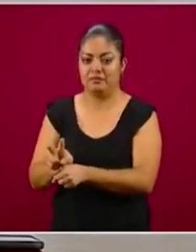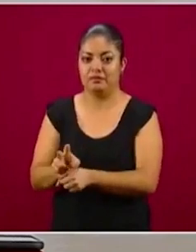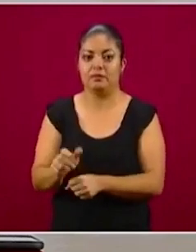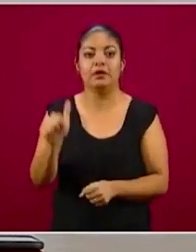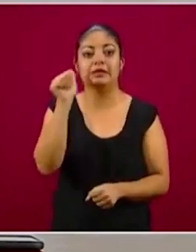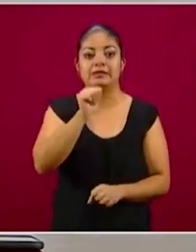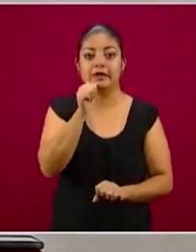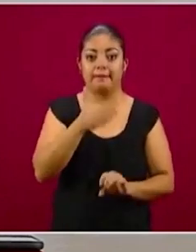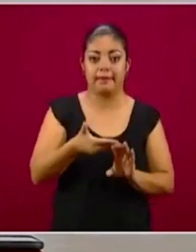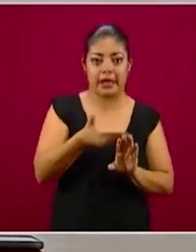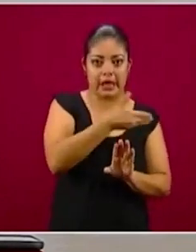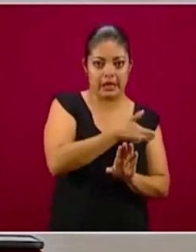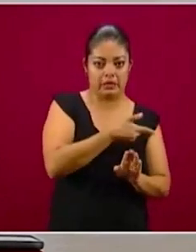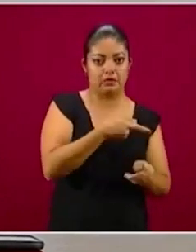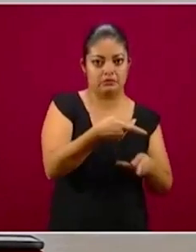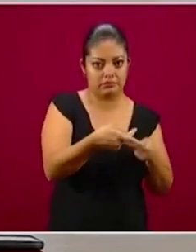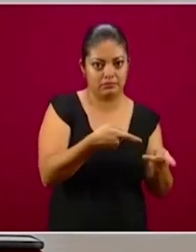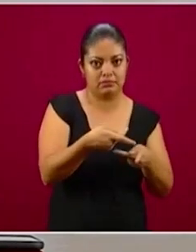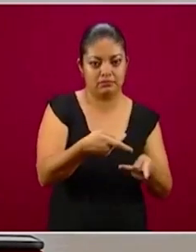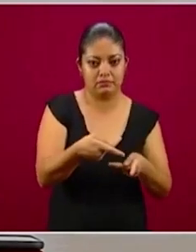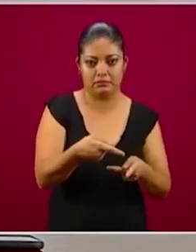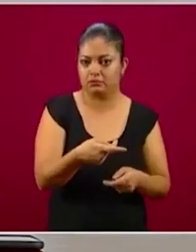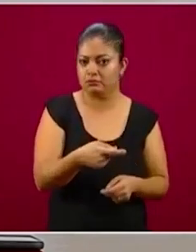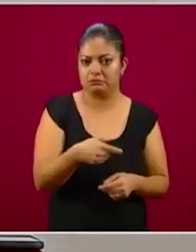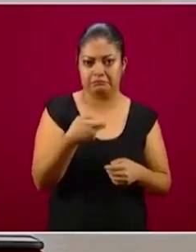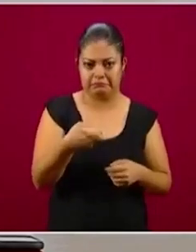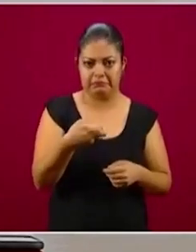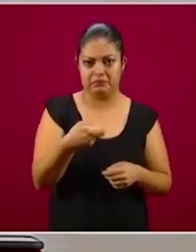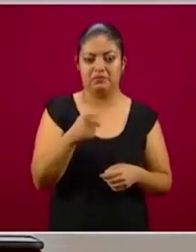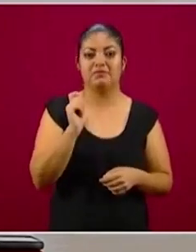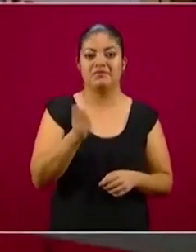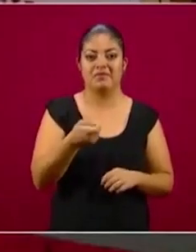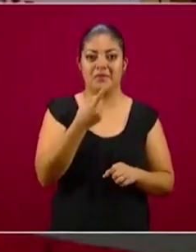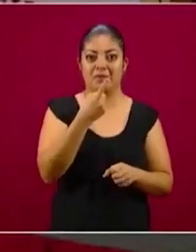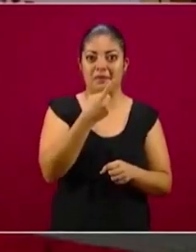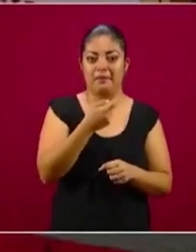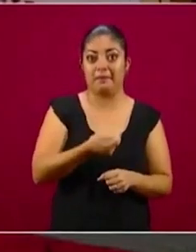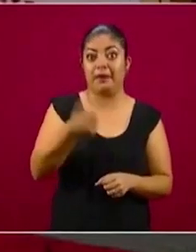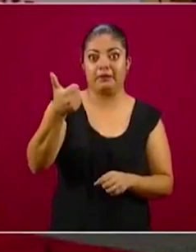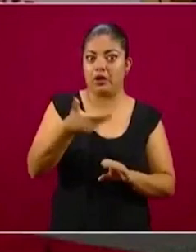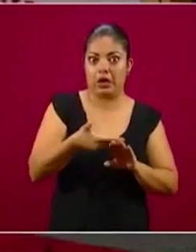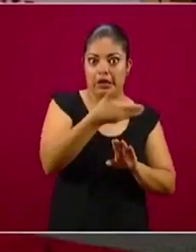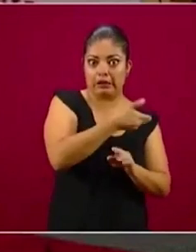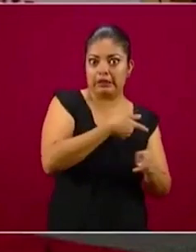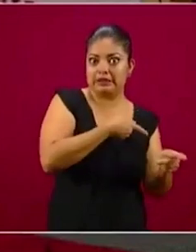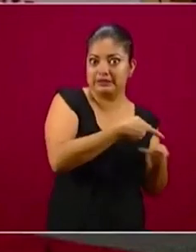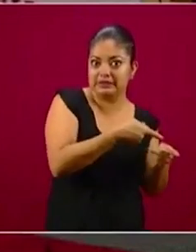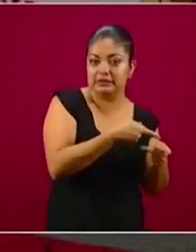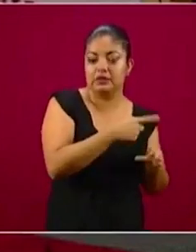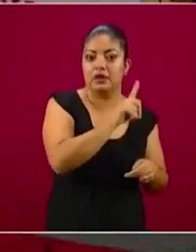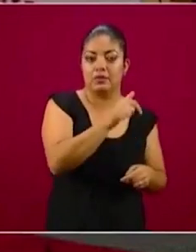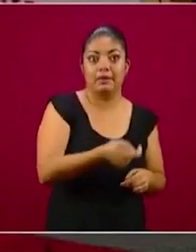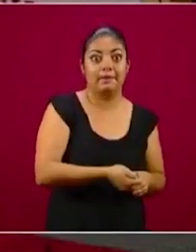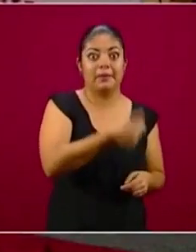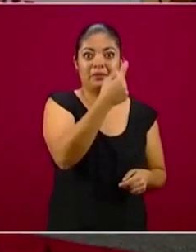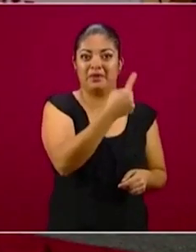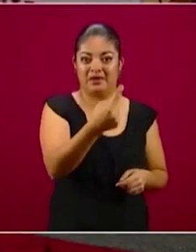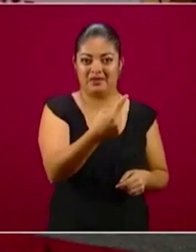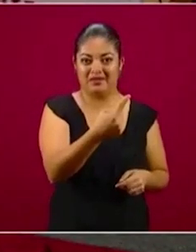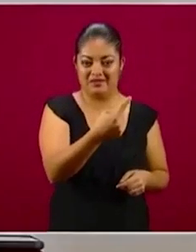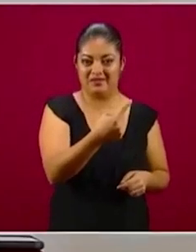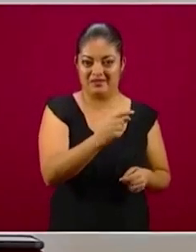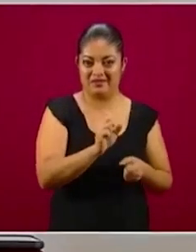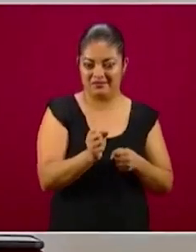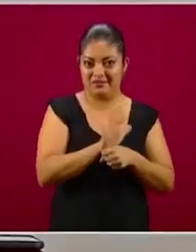con antelación. Así lo hemos hecho durante la fase previa al primer caso, luego cuando tuvimos el primer caso, luego cuando